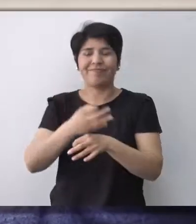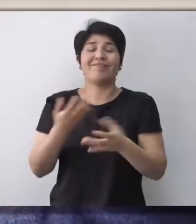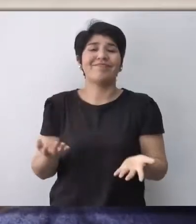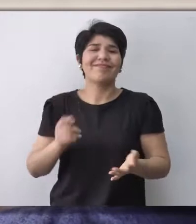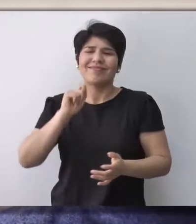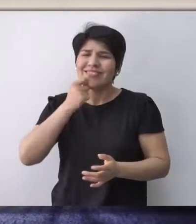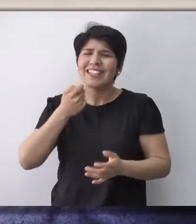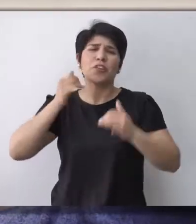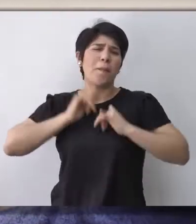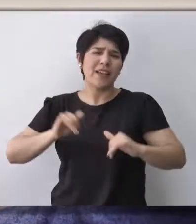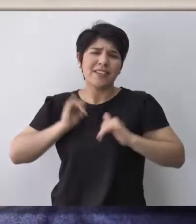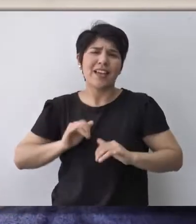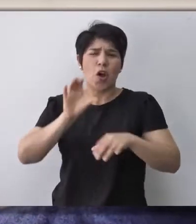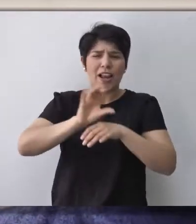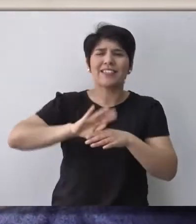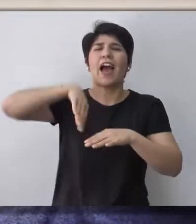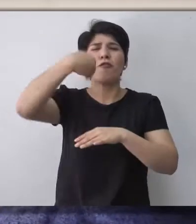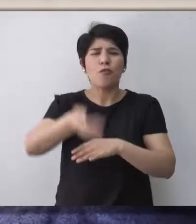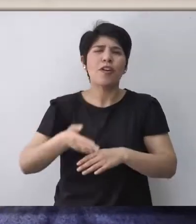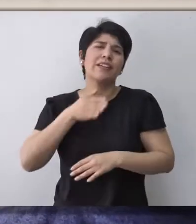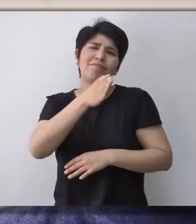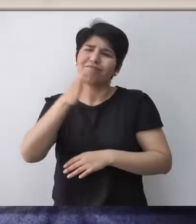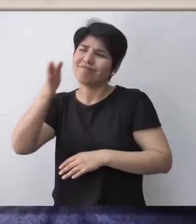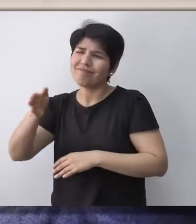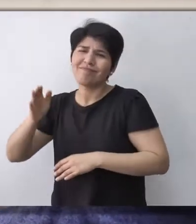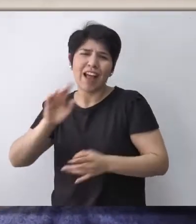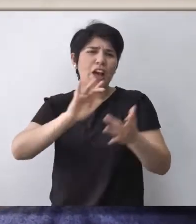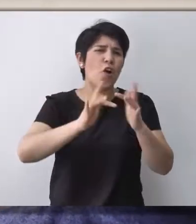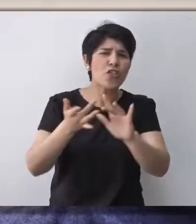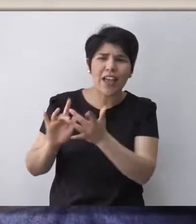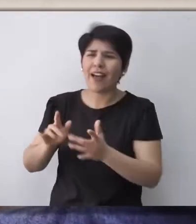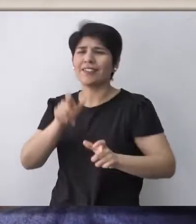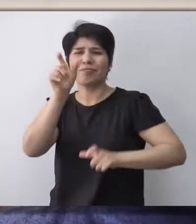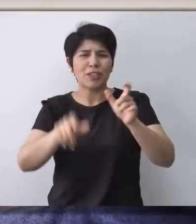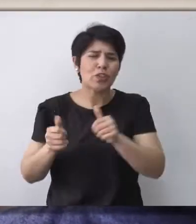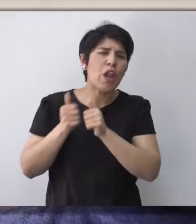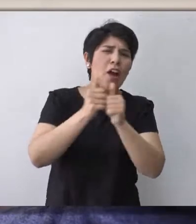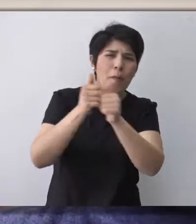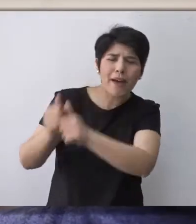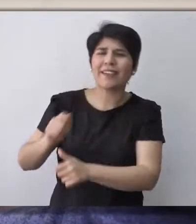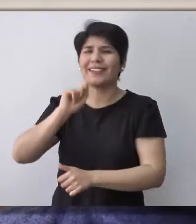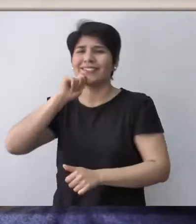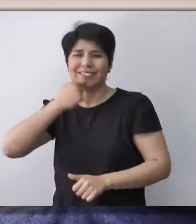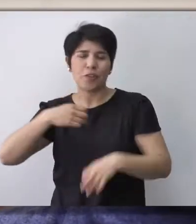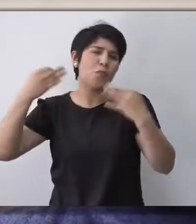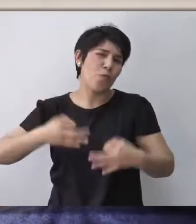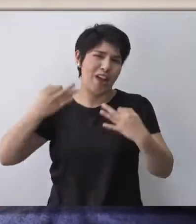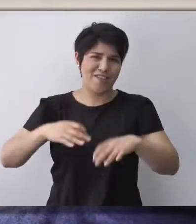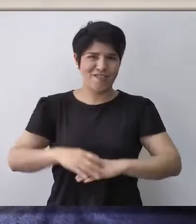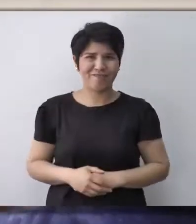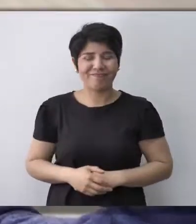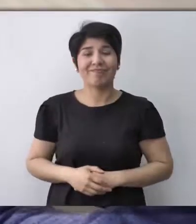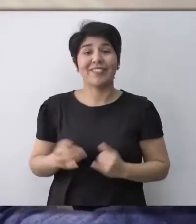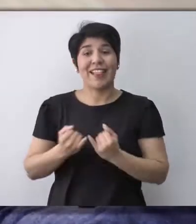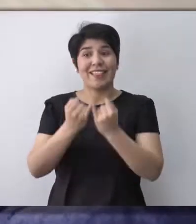realidad está buenísimo que ellos puedan salir, salir del aula, recorrer, estar con otra gente, estar acompañando, así que sí, es muy